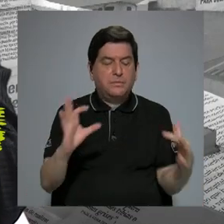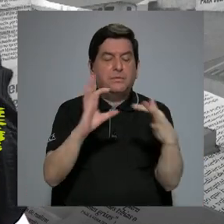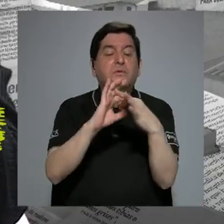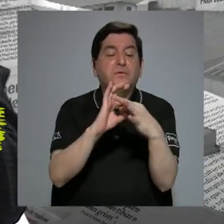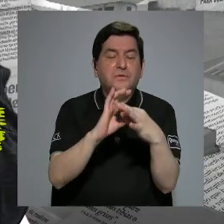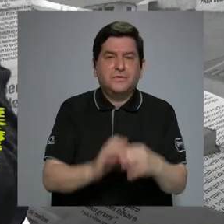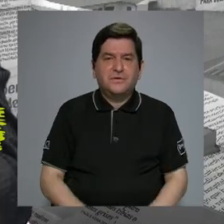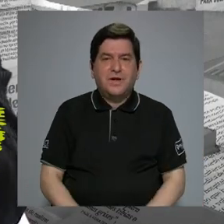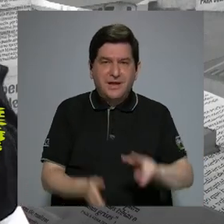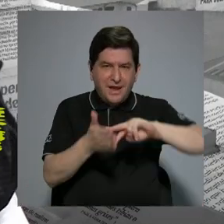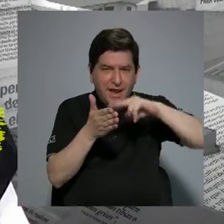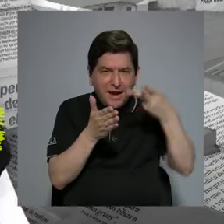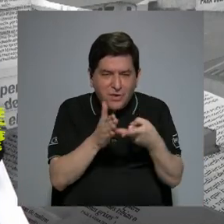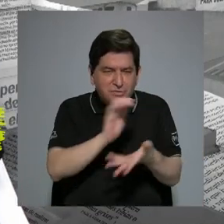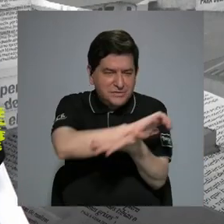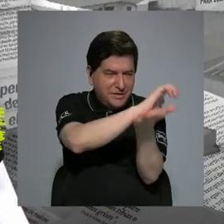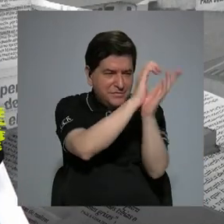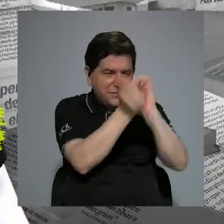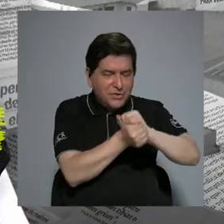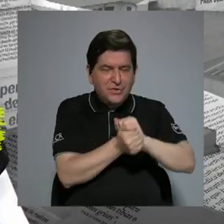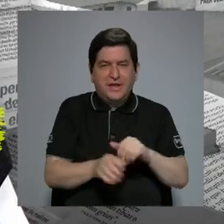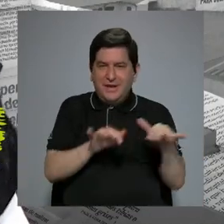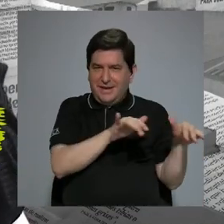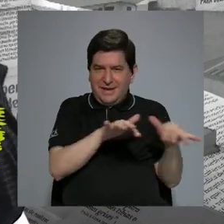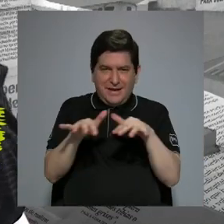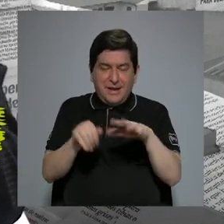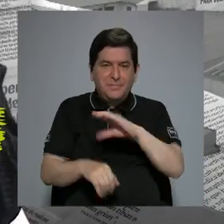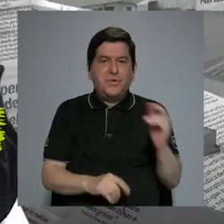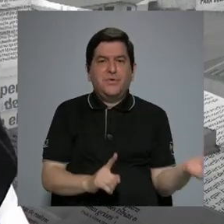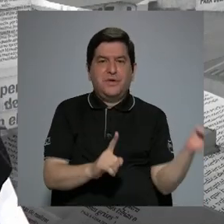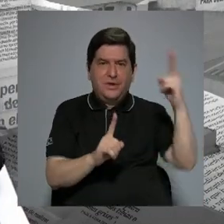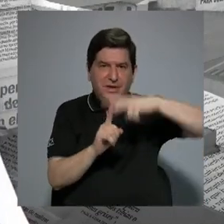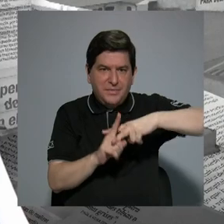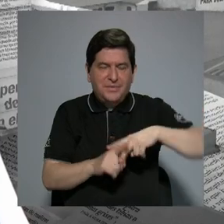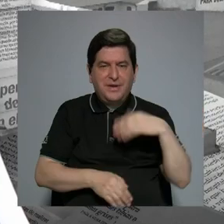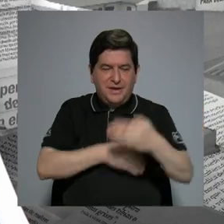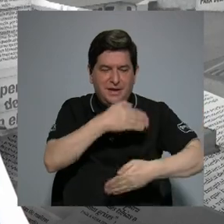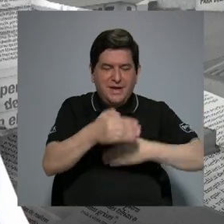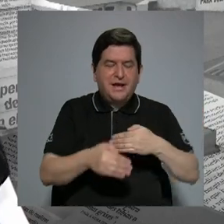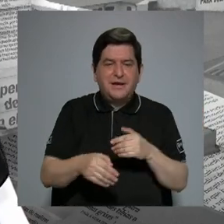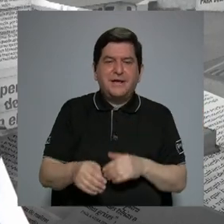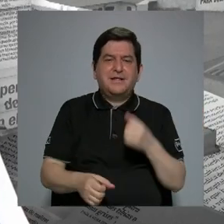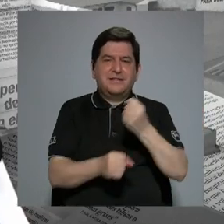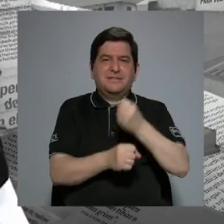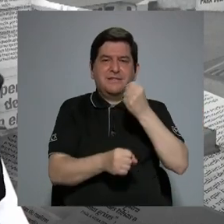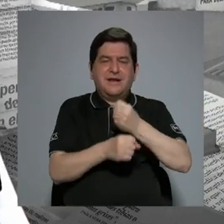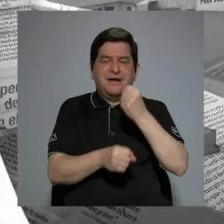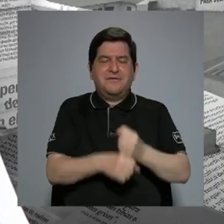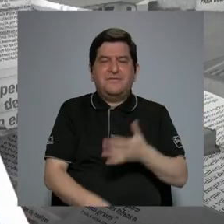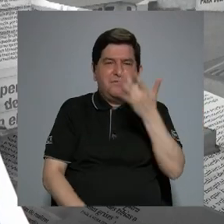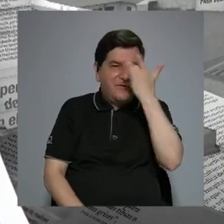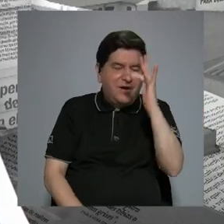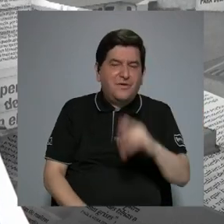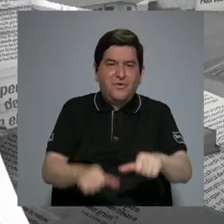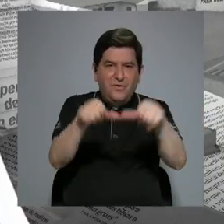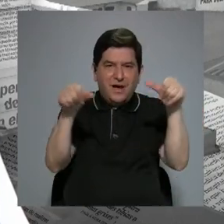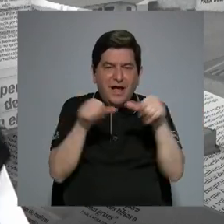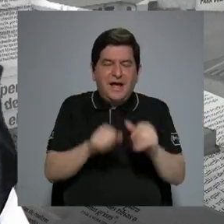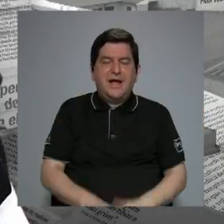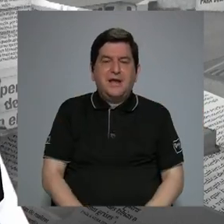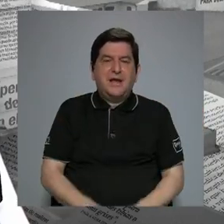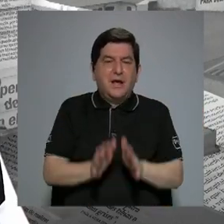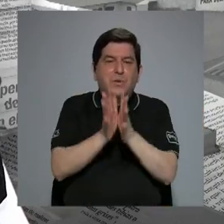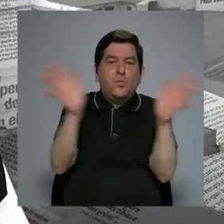lo que es el concepto de esa transformación digital y cómo se aplica a la gestión del trabajo inteligente desde el sector público y sector